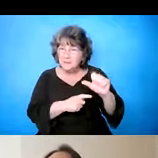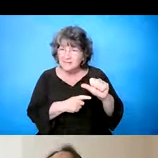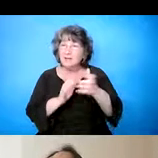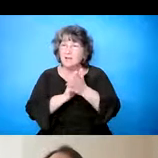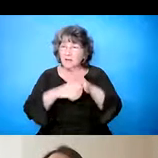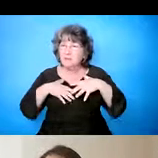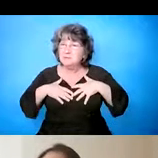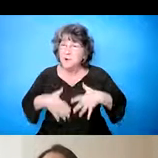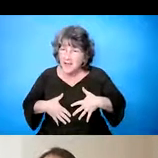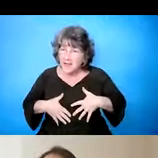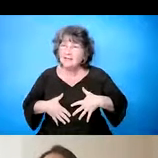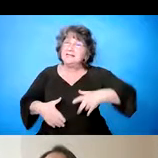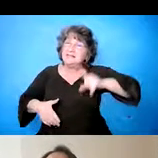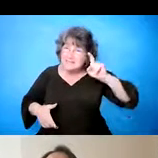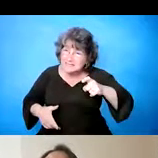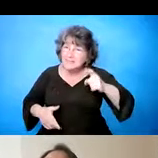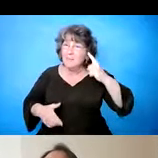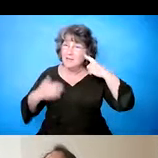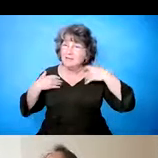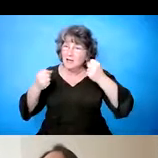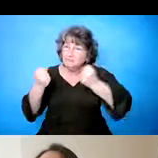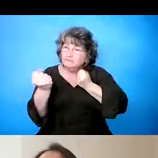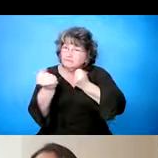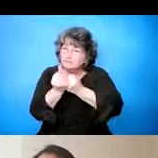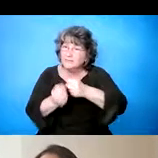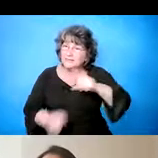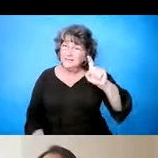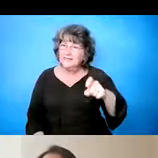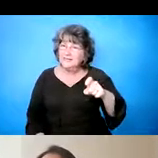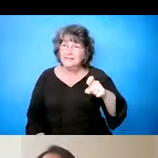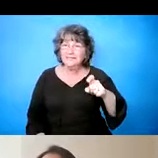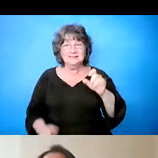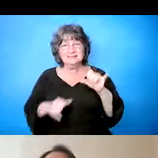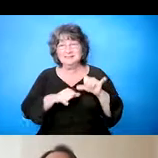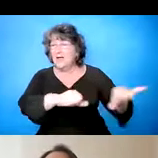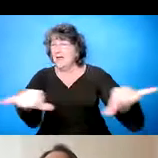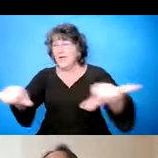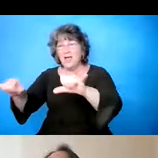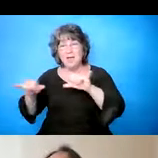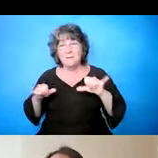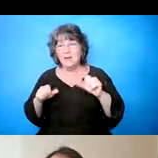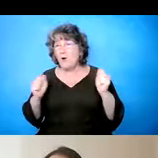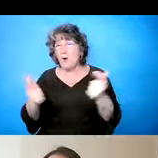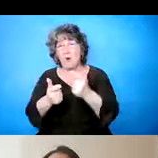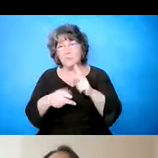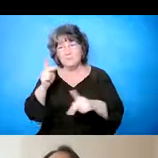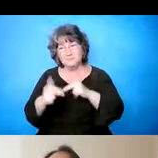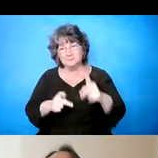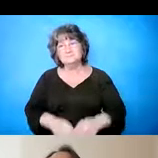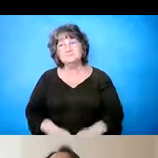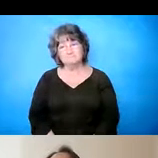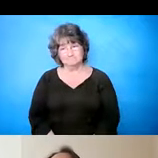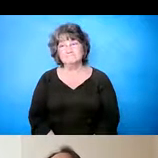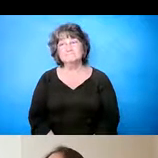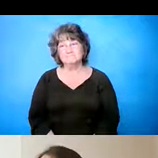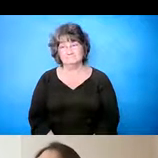necesitan necesitan apoyo de salud mental. Igual que todo el mundo. Solamente